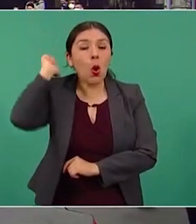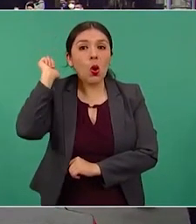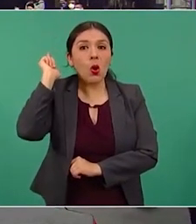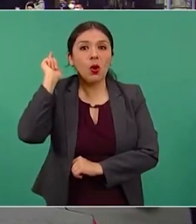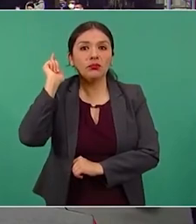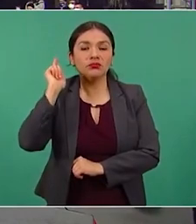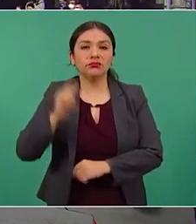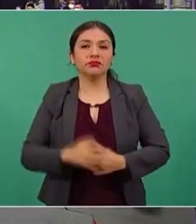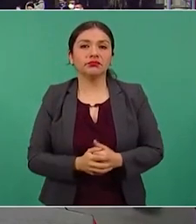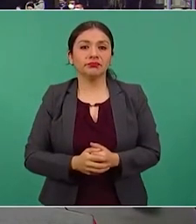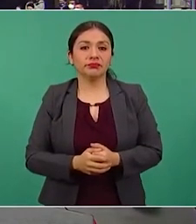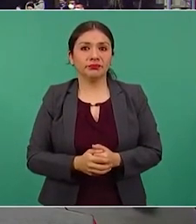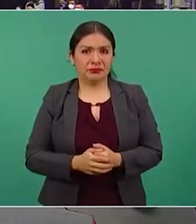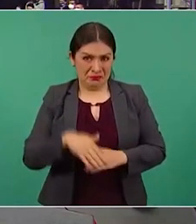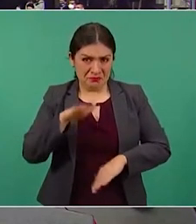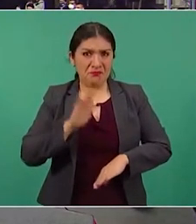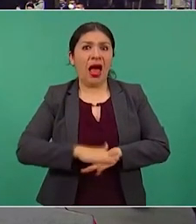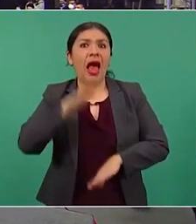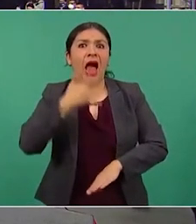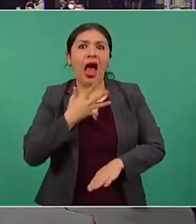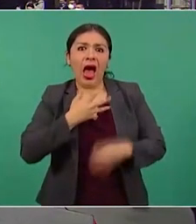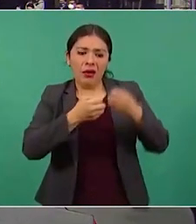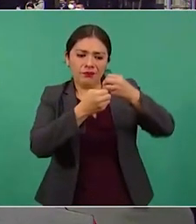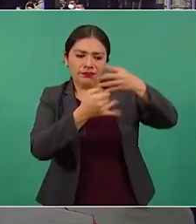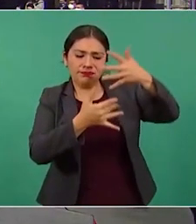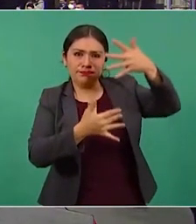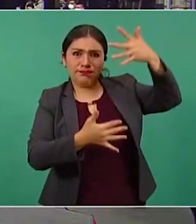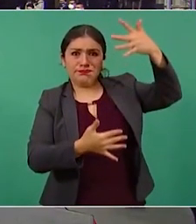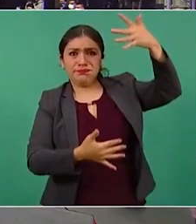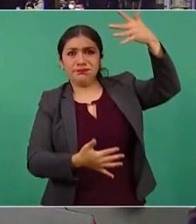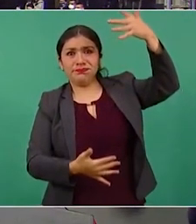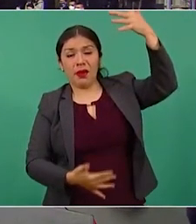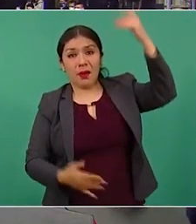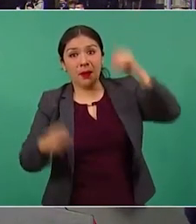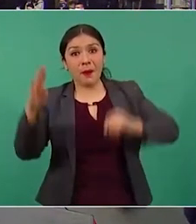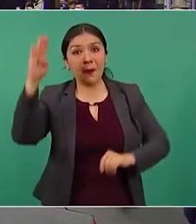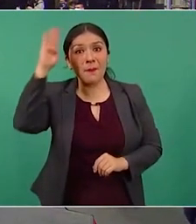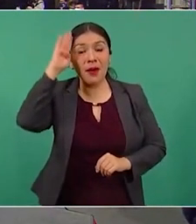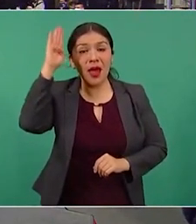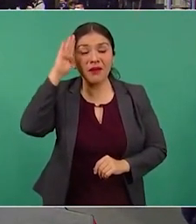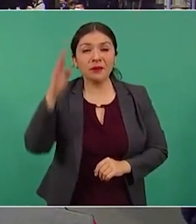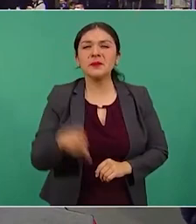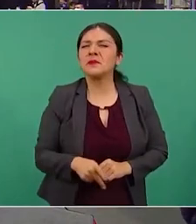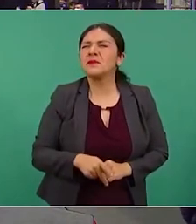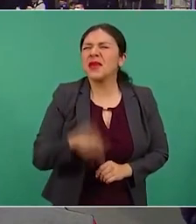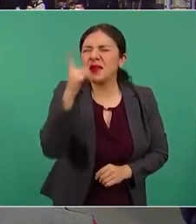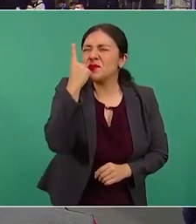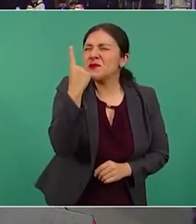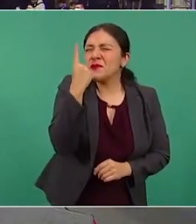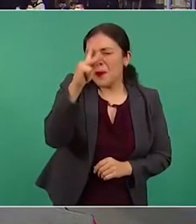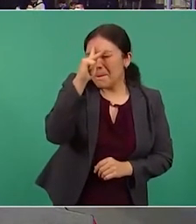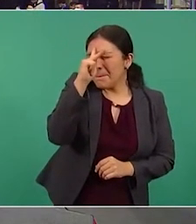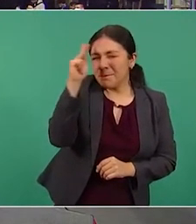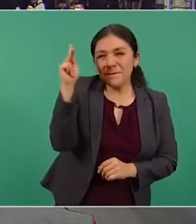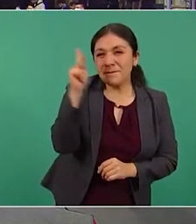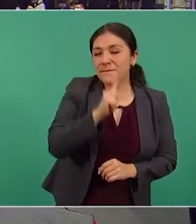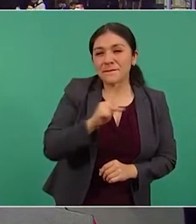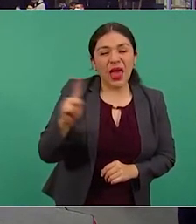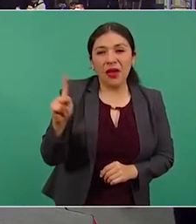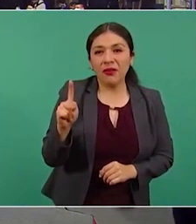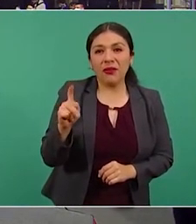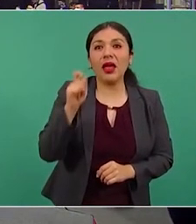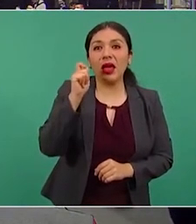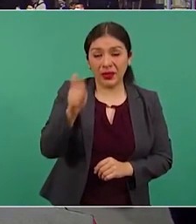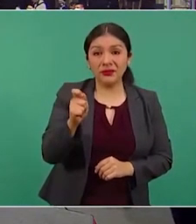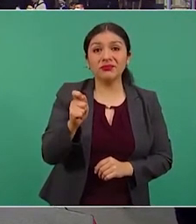Y todavía le faltó más, pero lo peor, que se